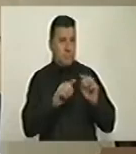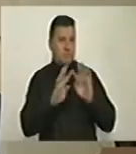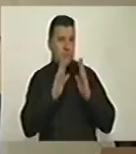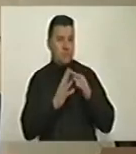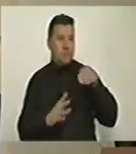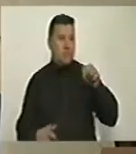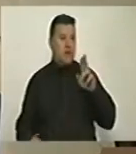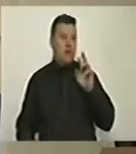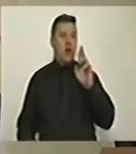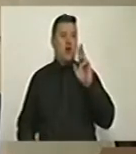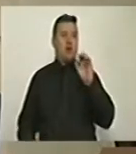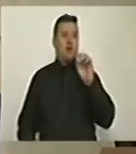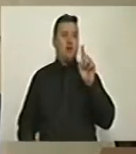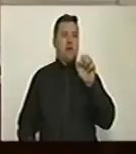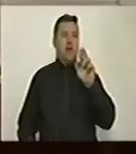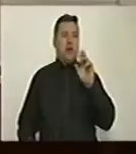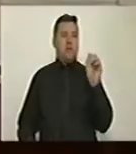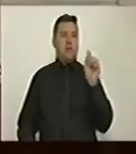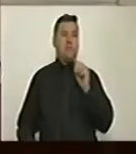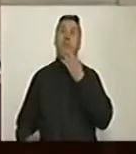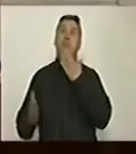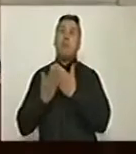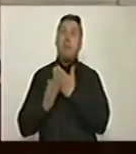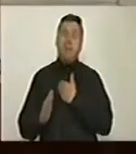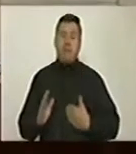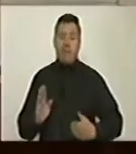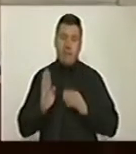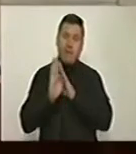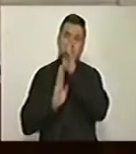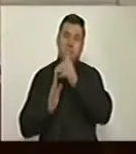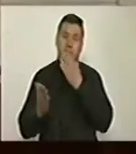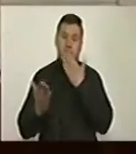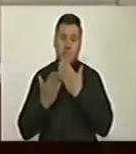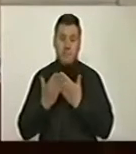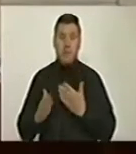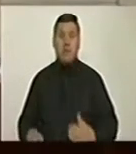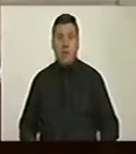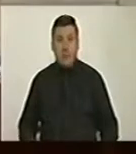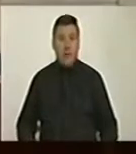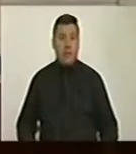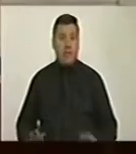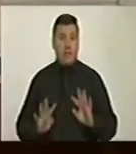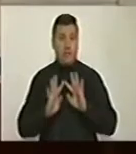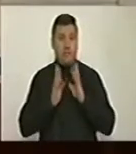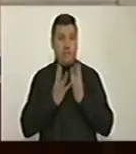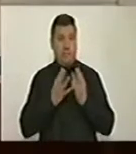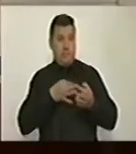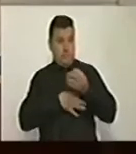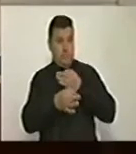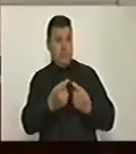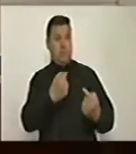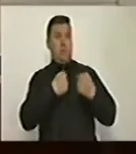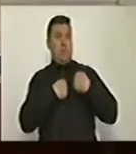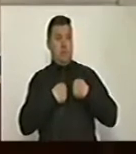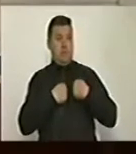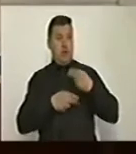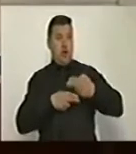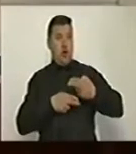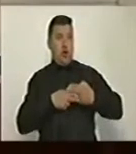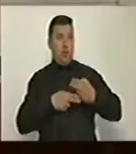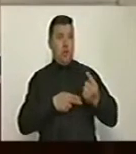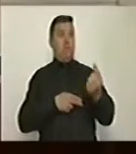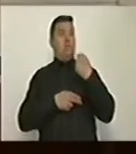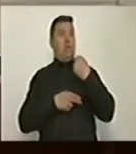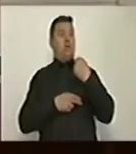María Rosario Guerra. Gracias, Presidente. El senador que me antecedió en la palabra y que me mencionó,